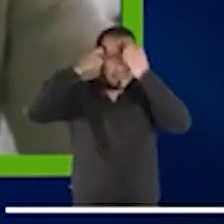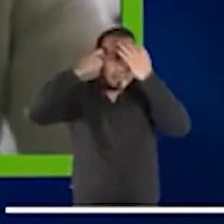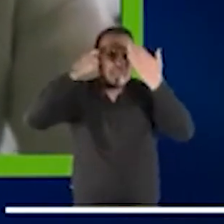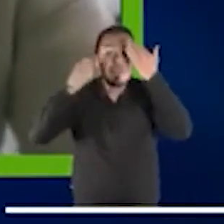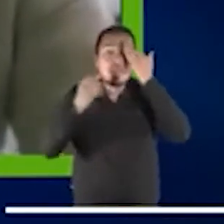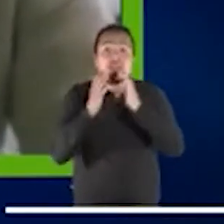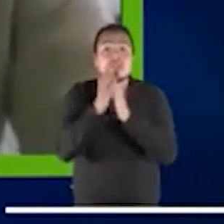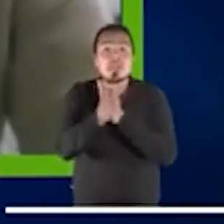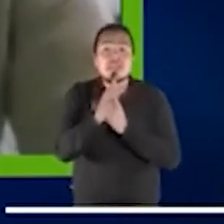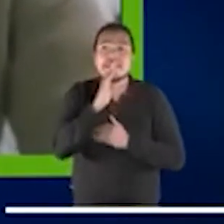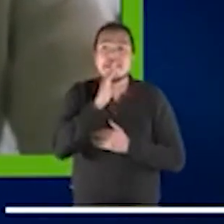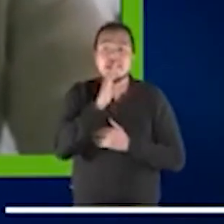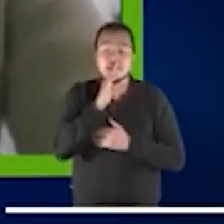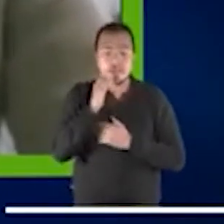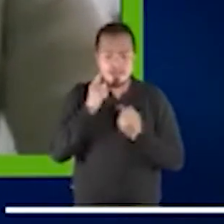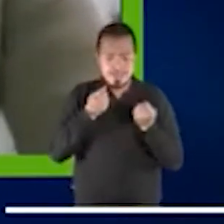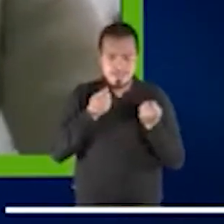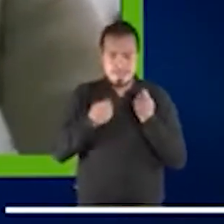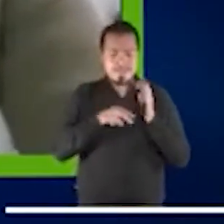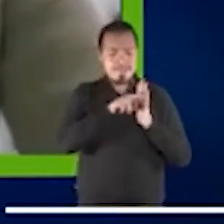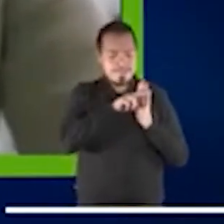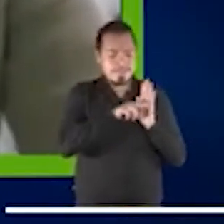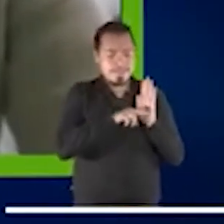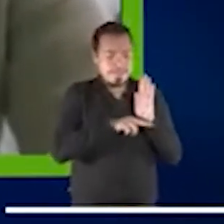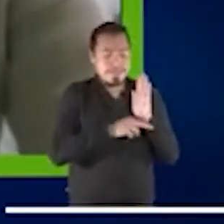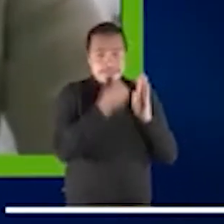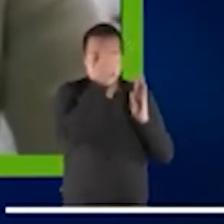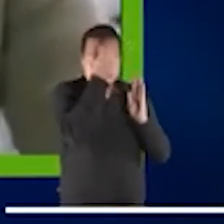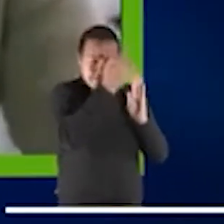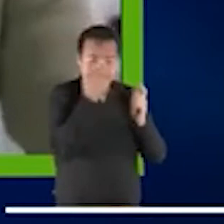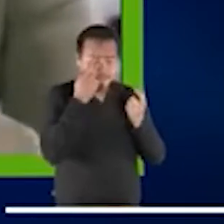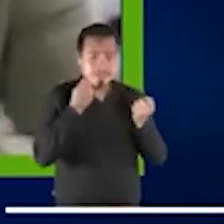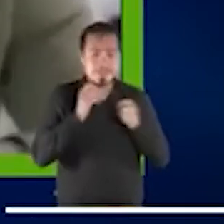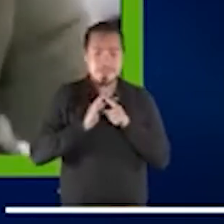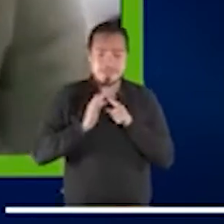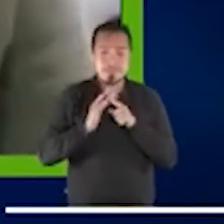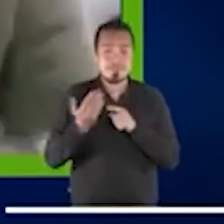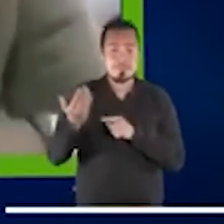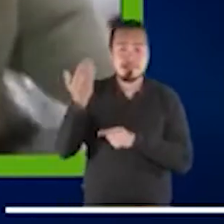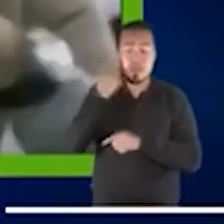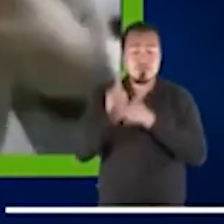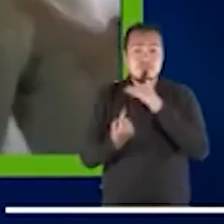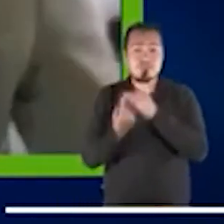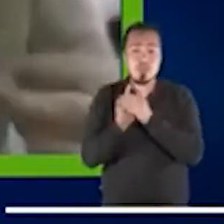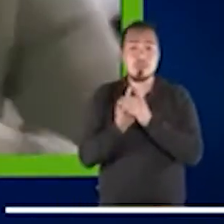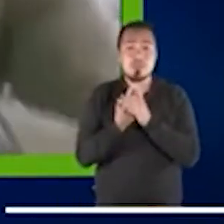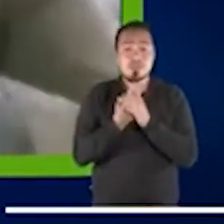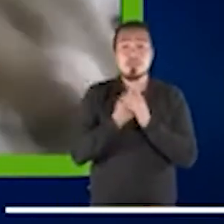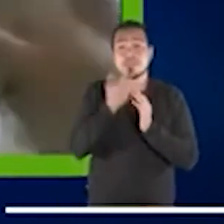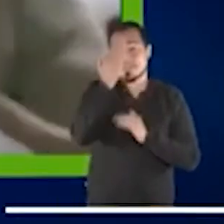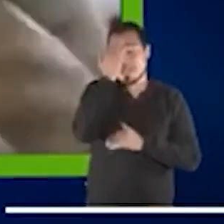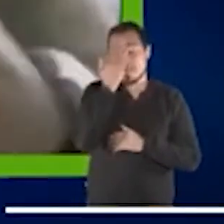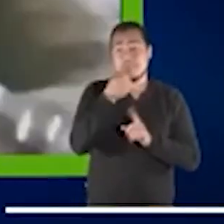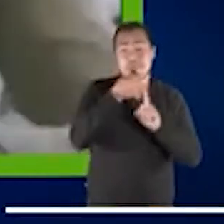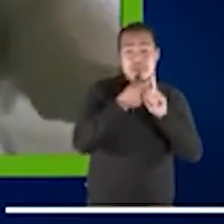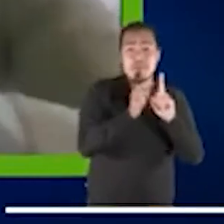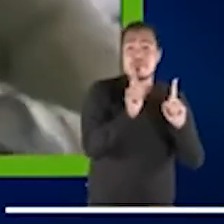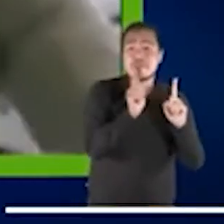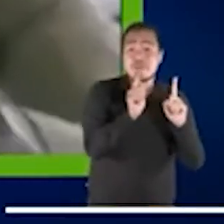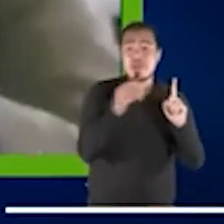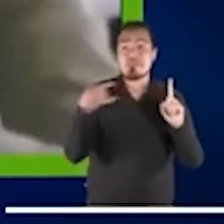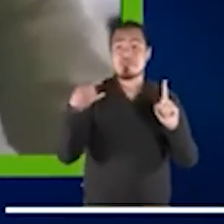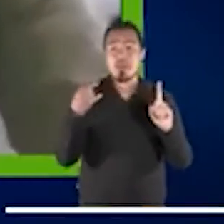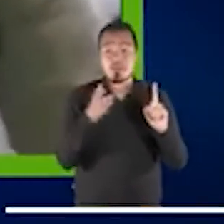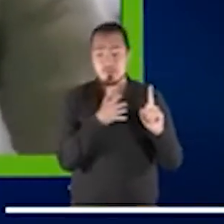efecto tuvo esas medidas o resoluciones que adoptaron en su momento en febrero-marzo 2020. Es decir, creo que todos, en todos los organismos